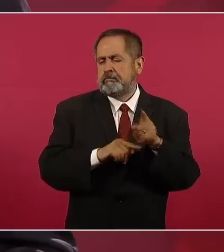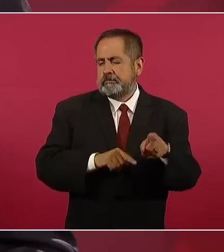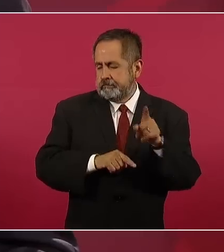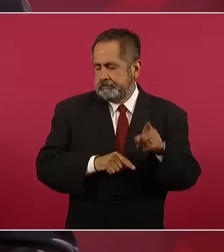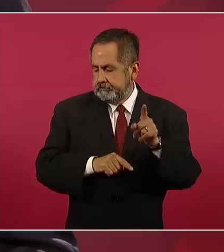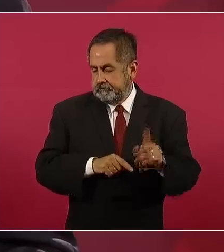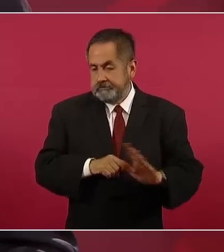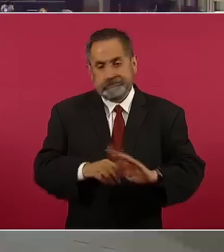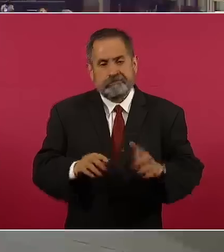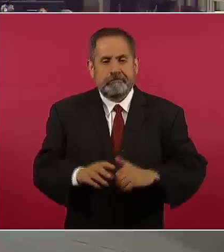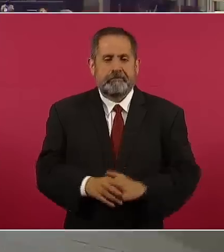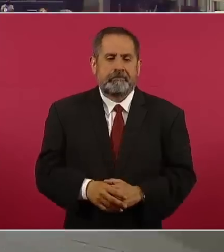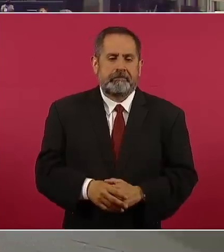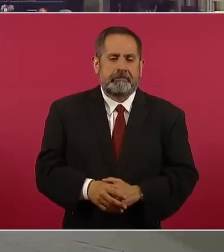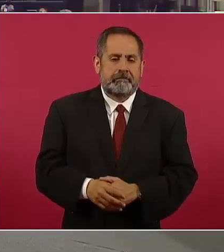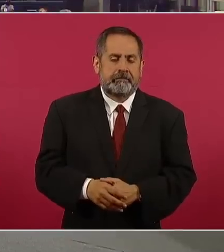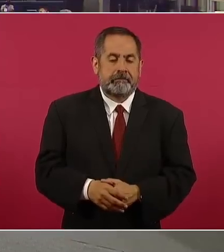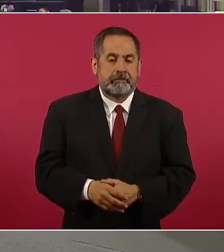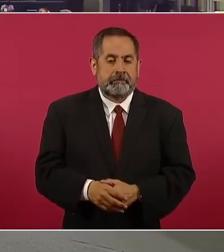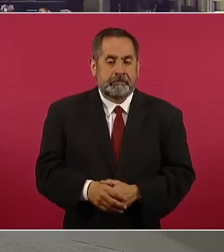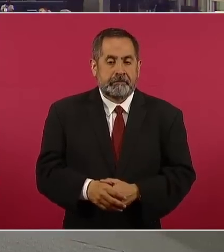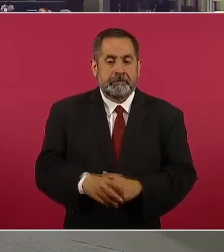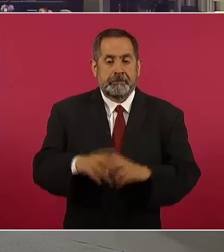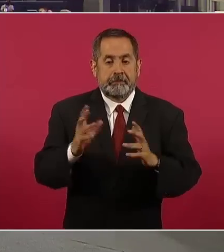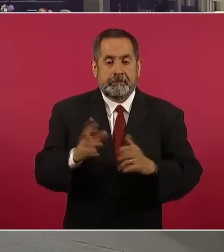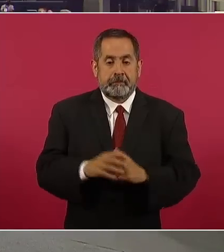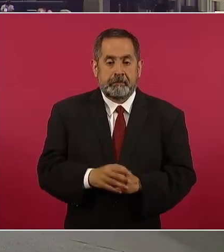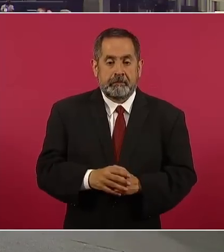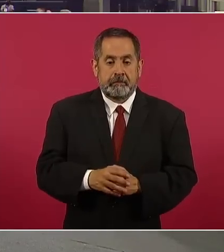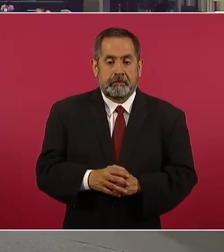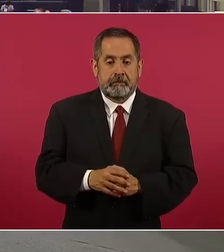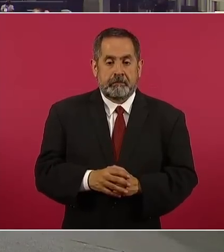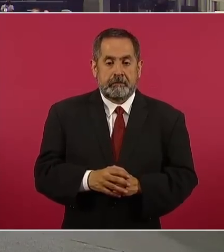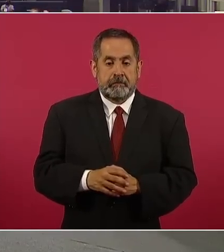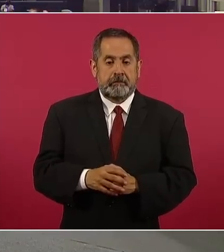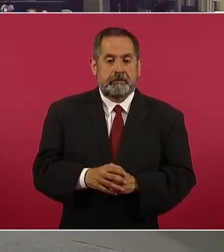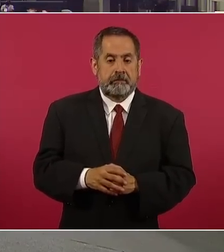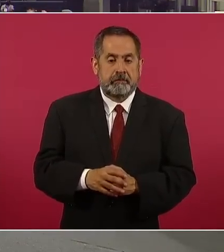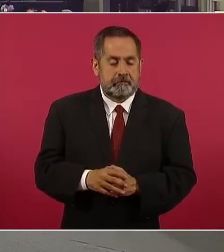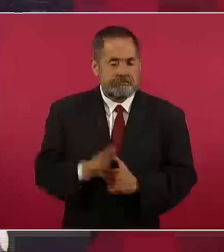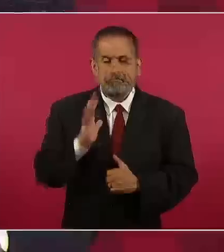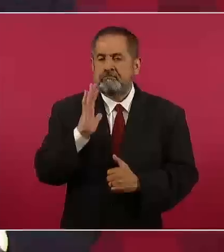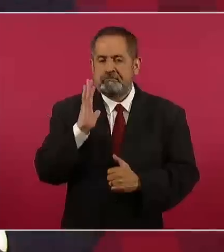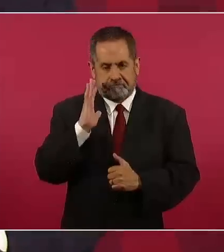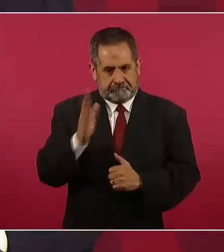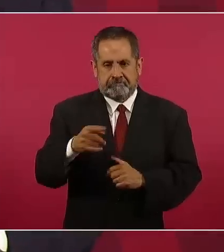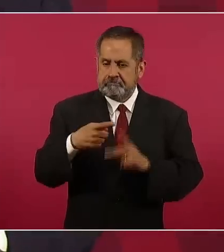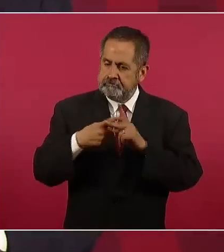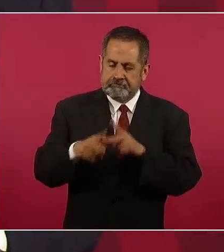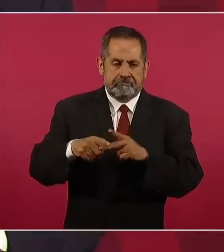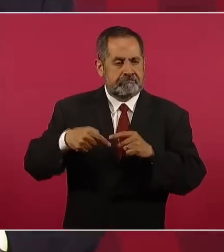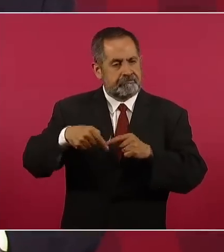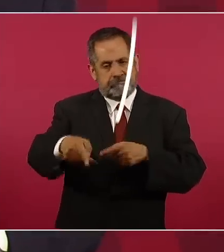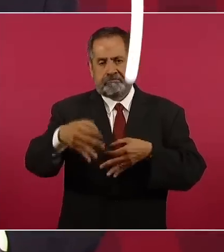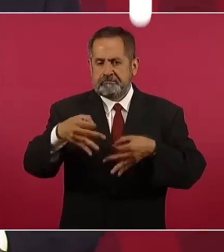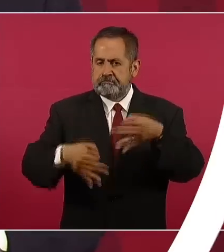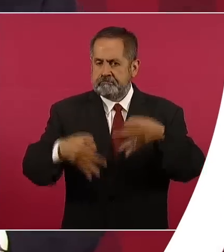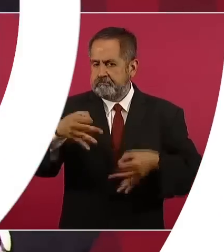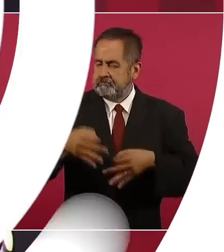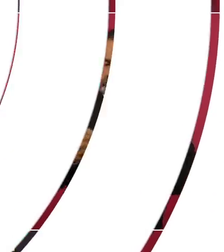¿Sobre qué temas de seguridad? Sí, entonces ya se va a proceder.